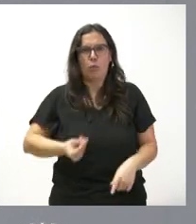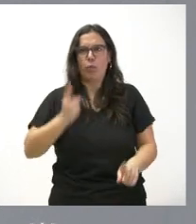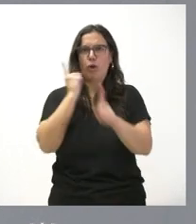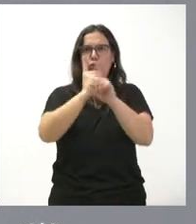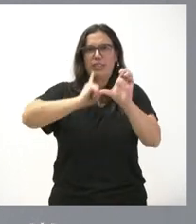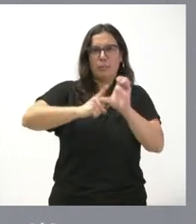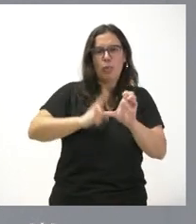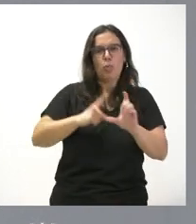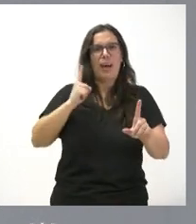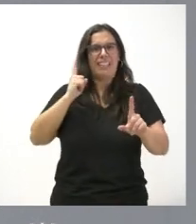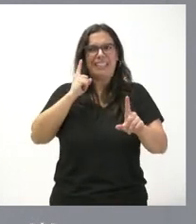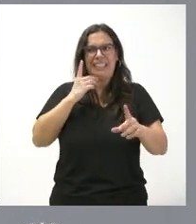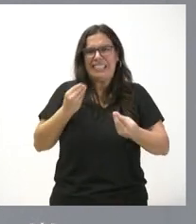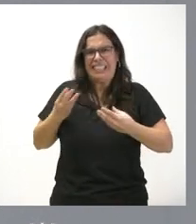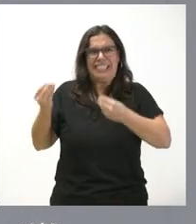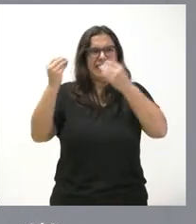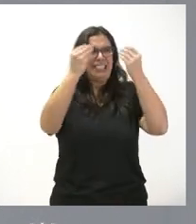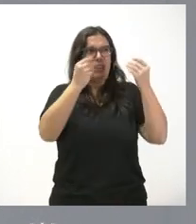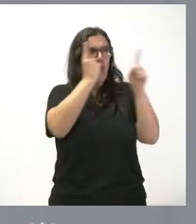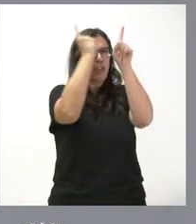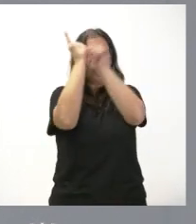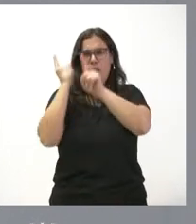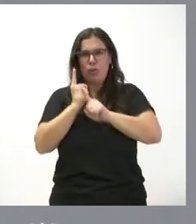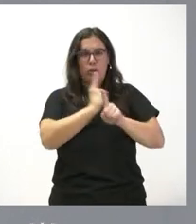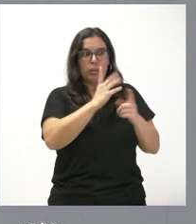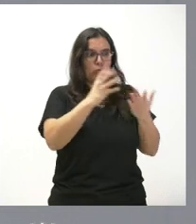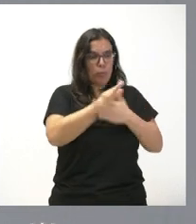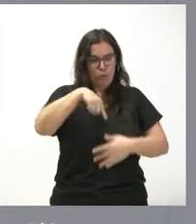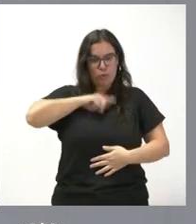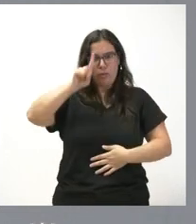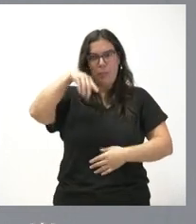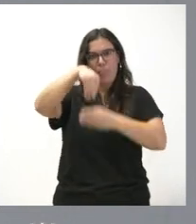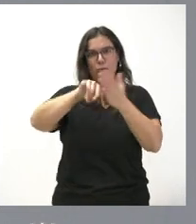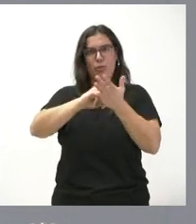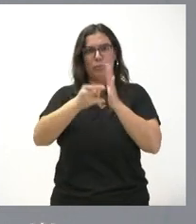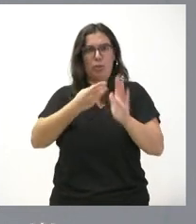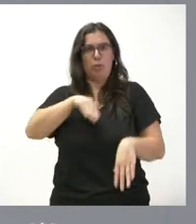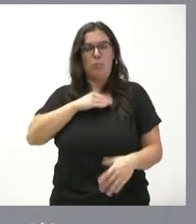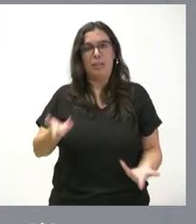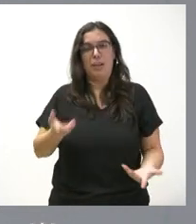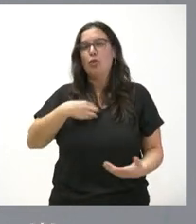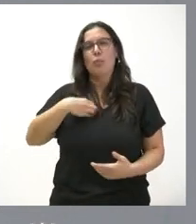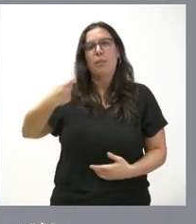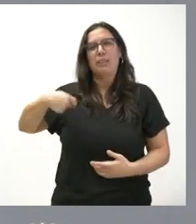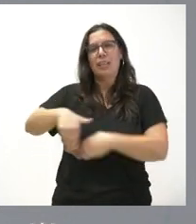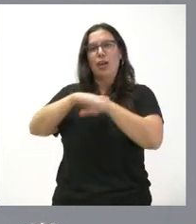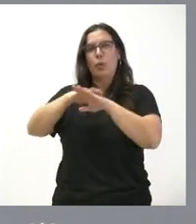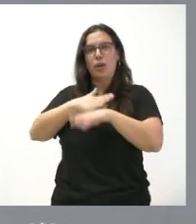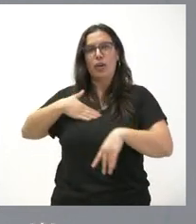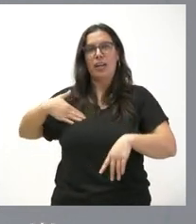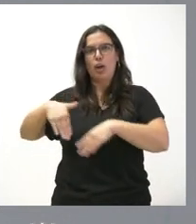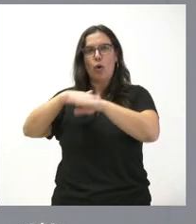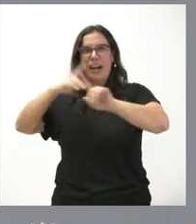contra tantas y tantas comunidades autónomas que formamos parte del proyecto de España no puede ser que el presidente del gobierno quiera gobernar